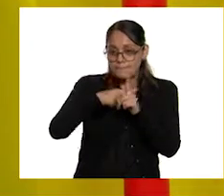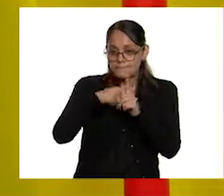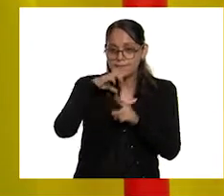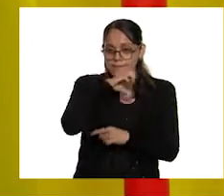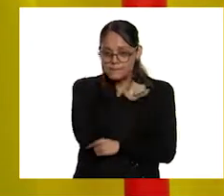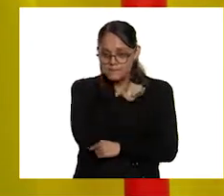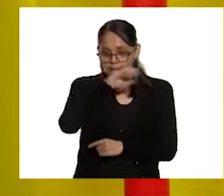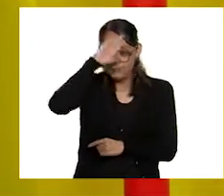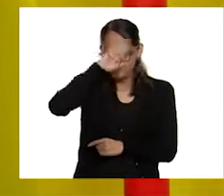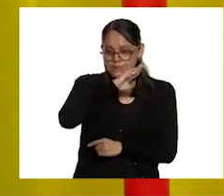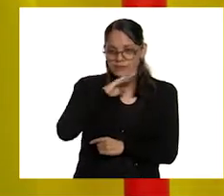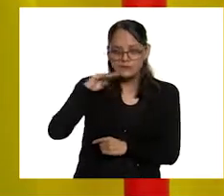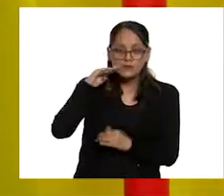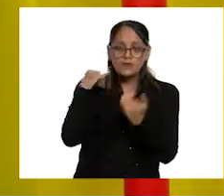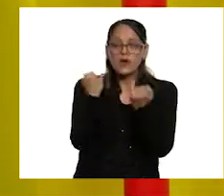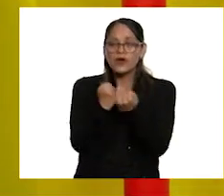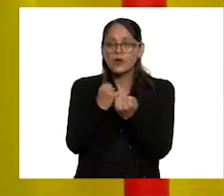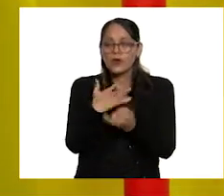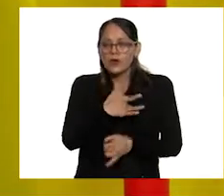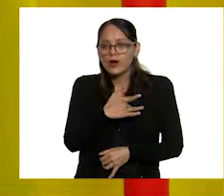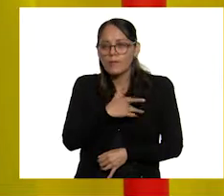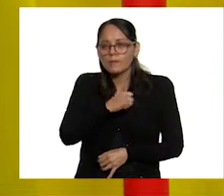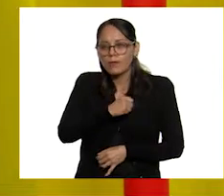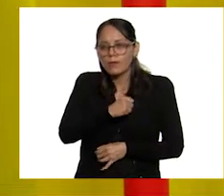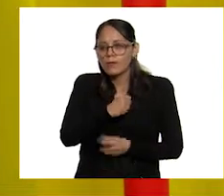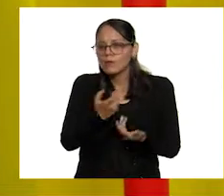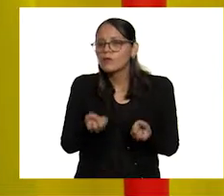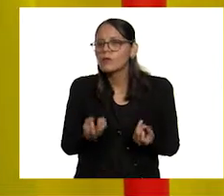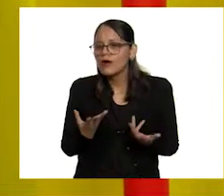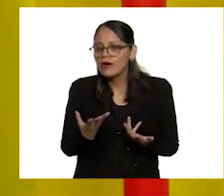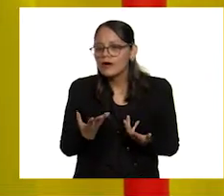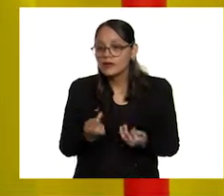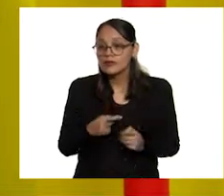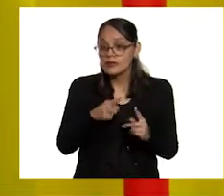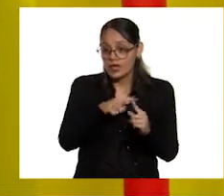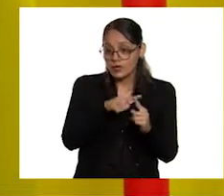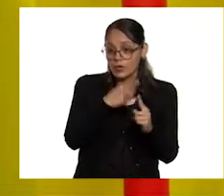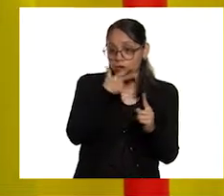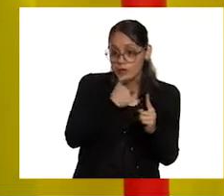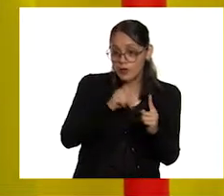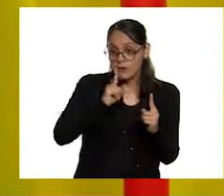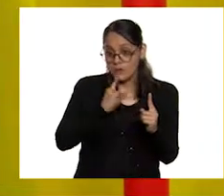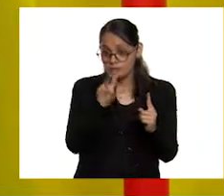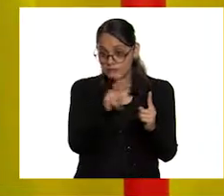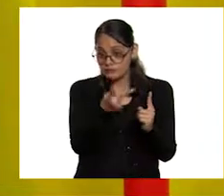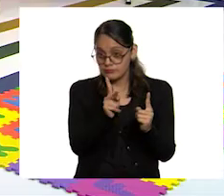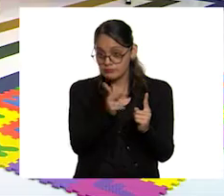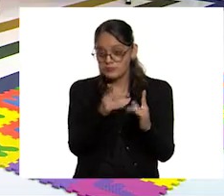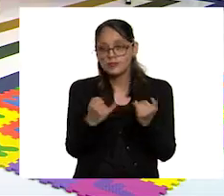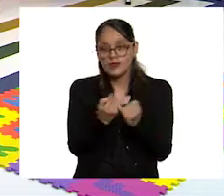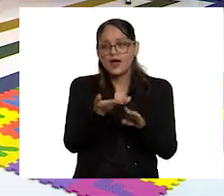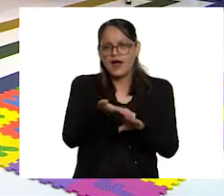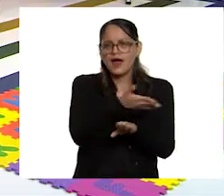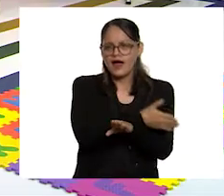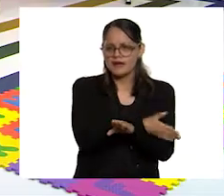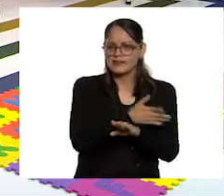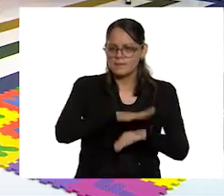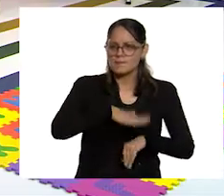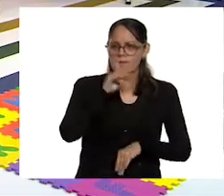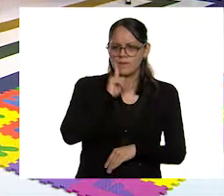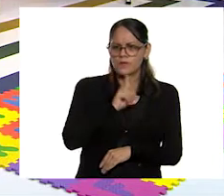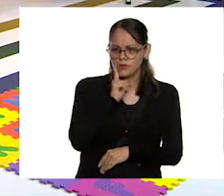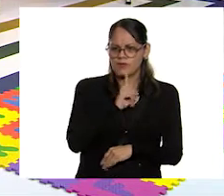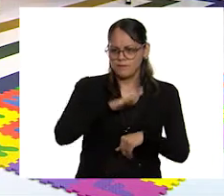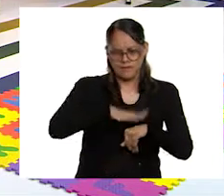latidos del corazón. Así es. Pueden ser hombres, pueden ser mujeres. Anteriormente era más de